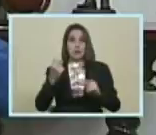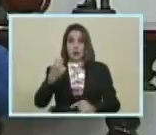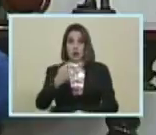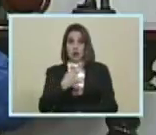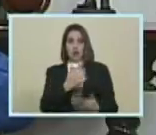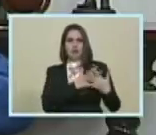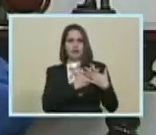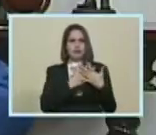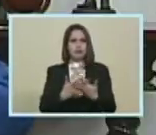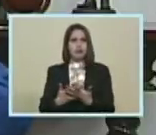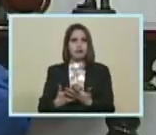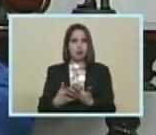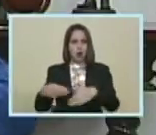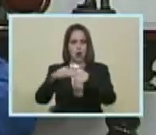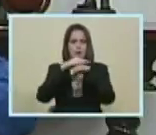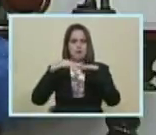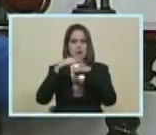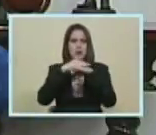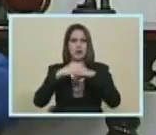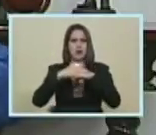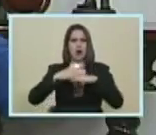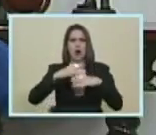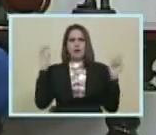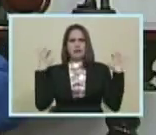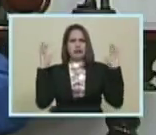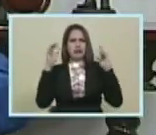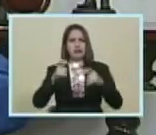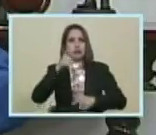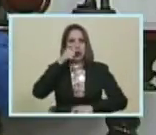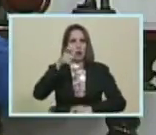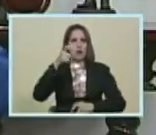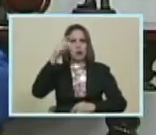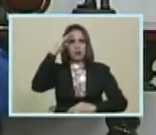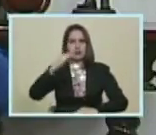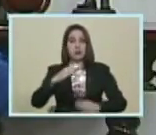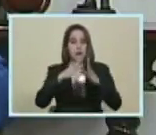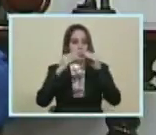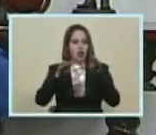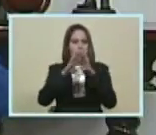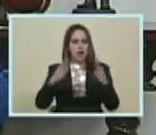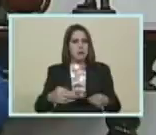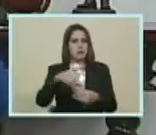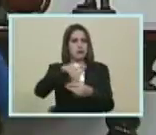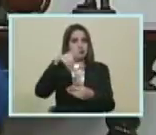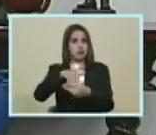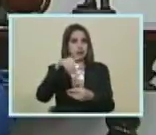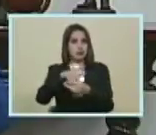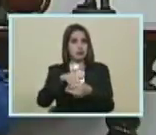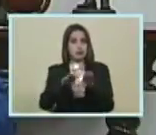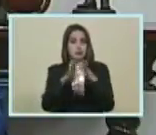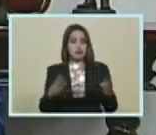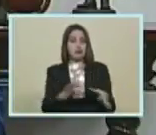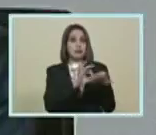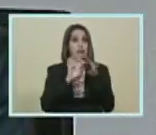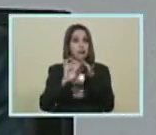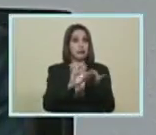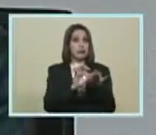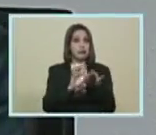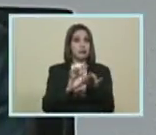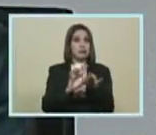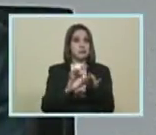dispuse... ...con el ministro Reverol... ...toda la seguridad... ...para las mesas de votación... ...de la MUT...